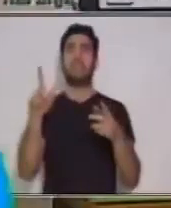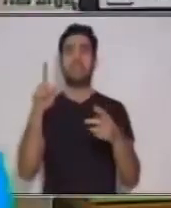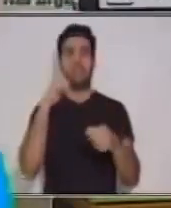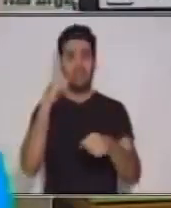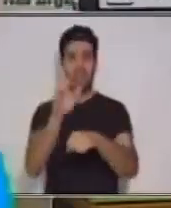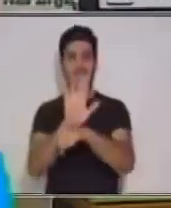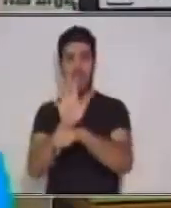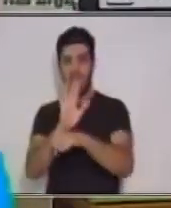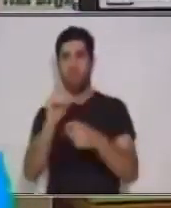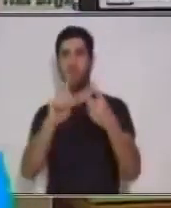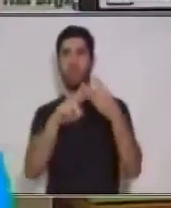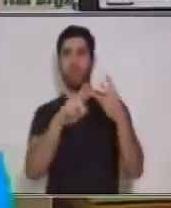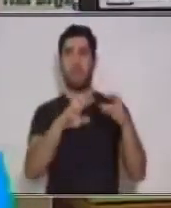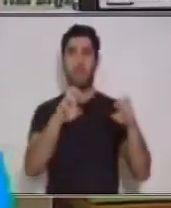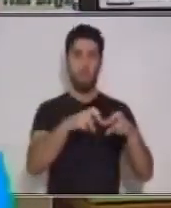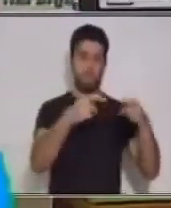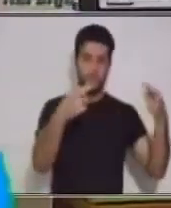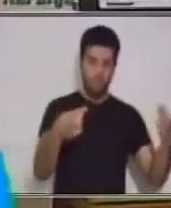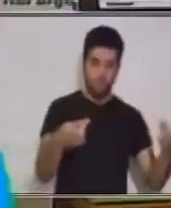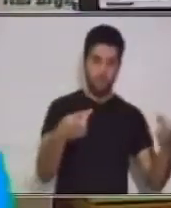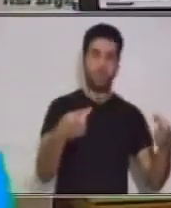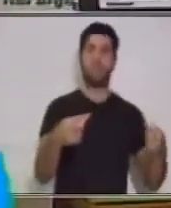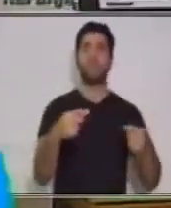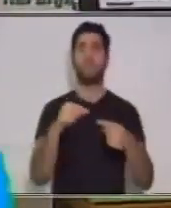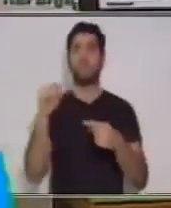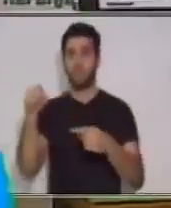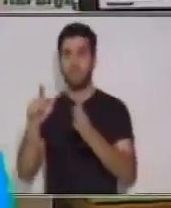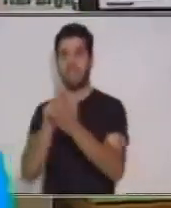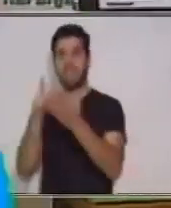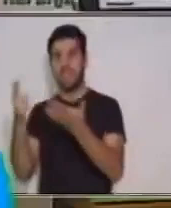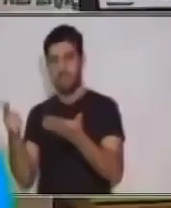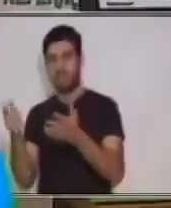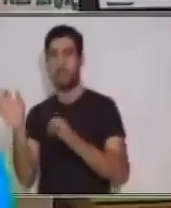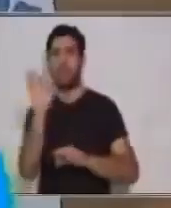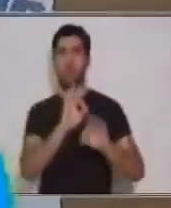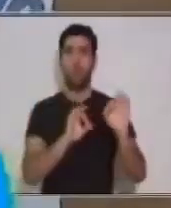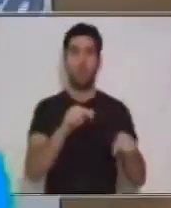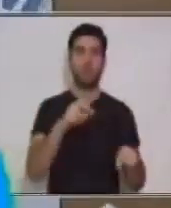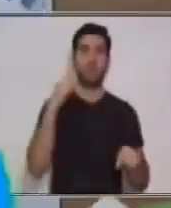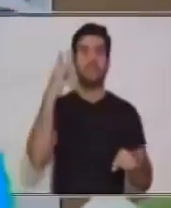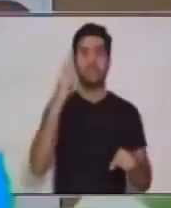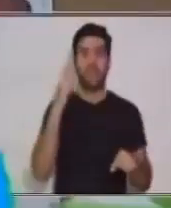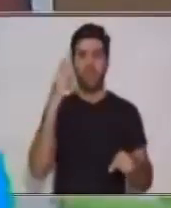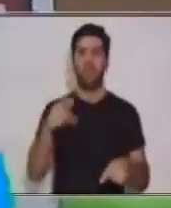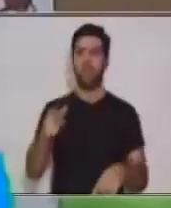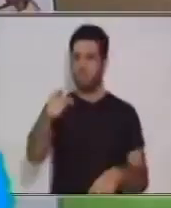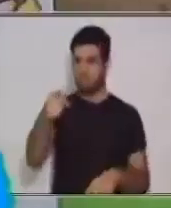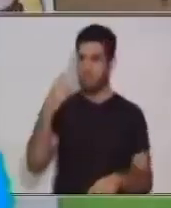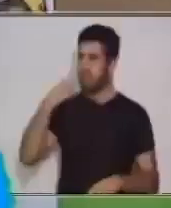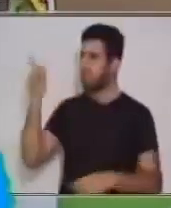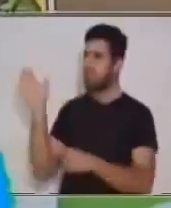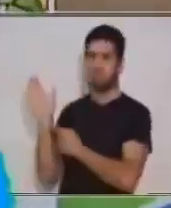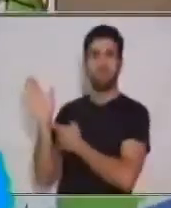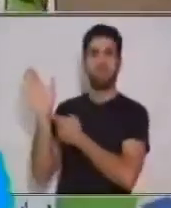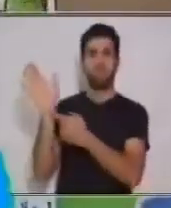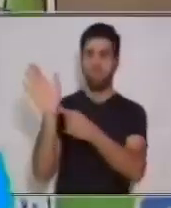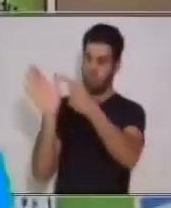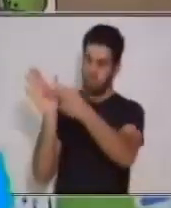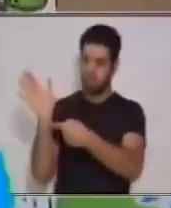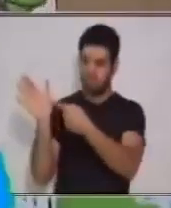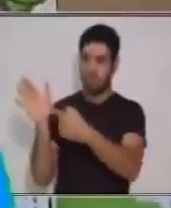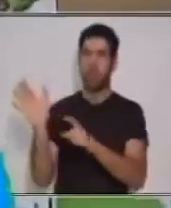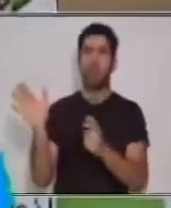del periódico, de los libros o enciclopedias y de la radio. Pero te diste cuenta que en la página